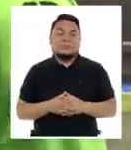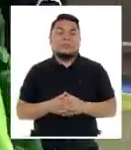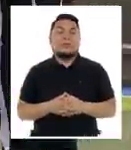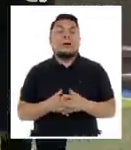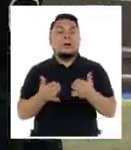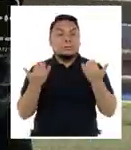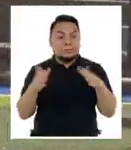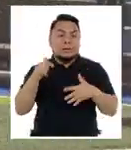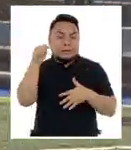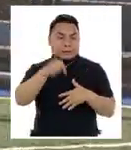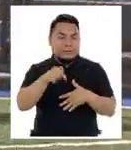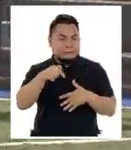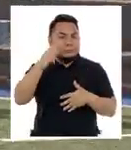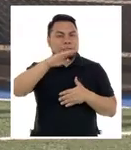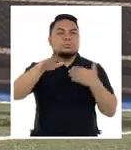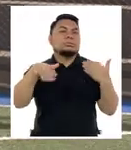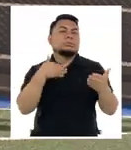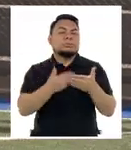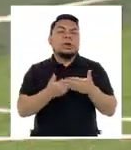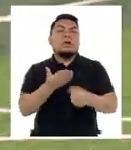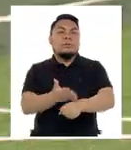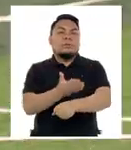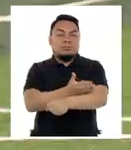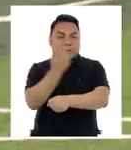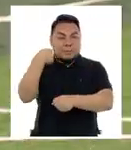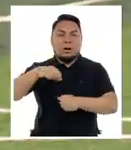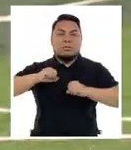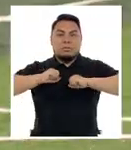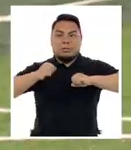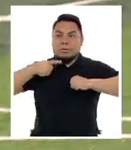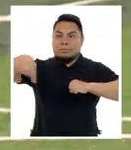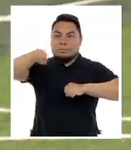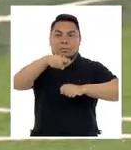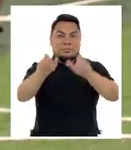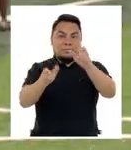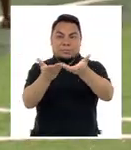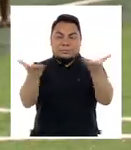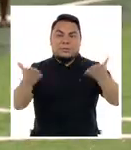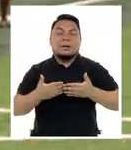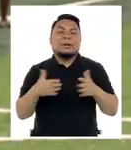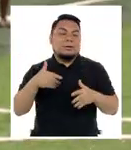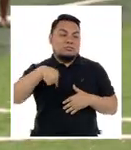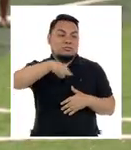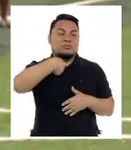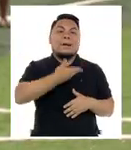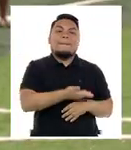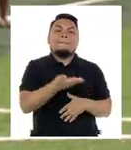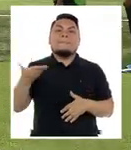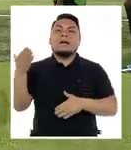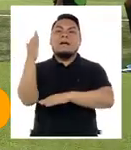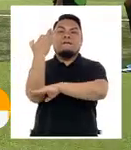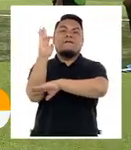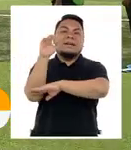Y bueno, a raíz de esta formación de la etapa del deporte para los chicos, hemos podido ser invitados por la Federación